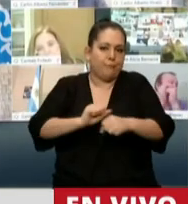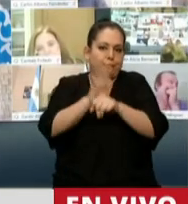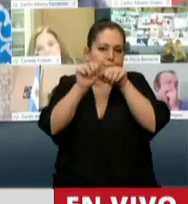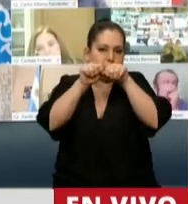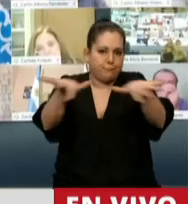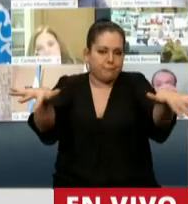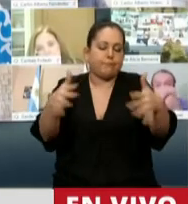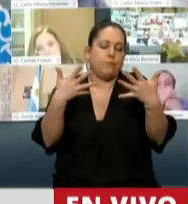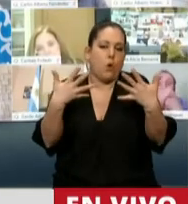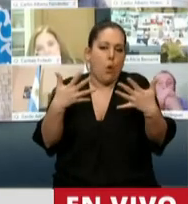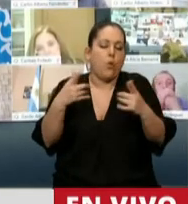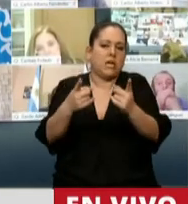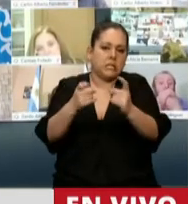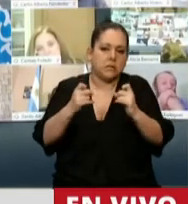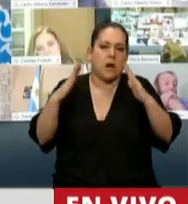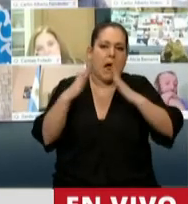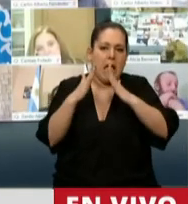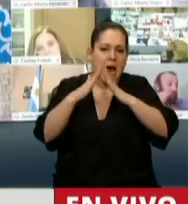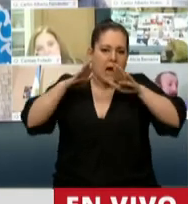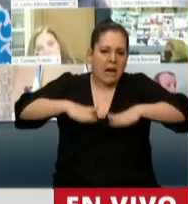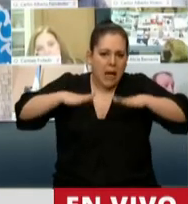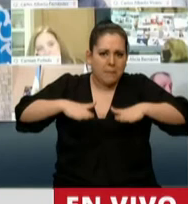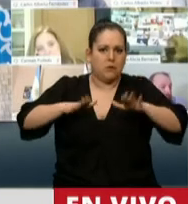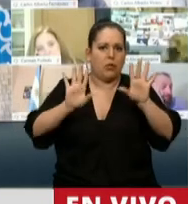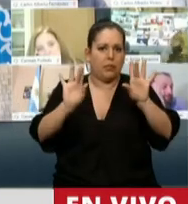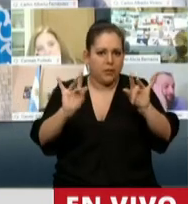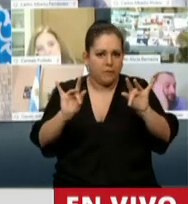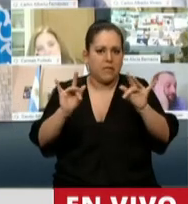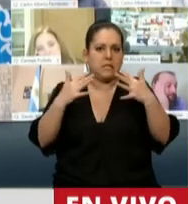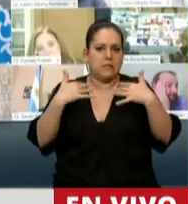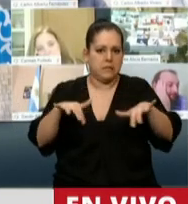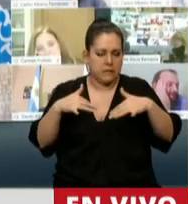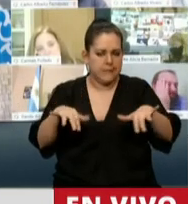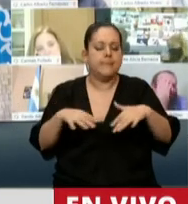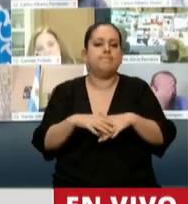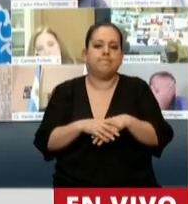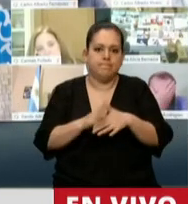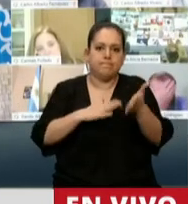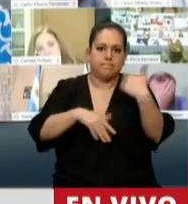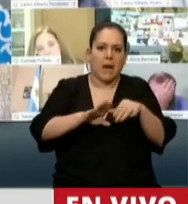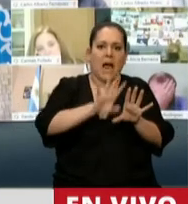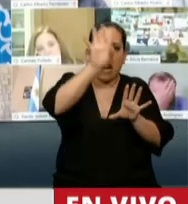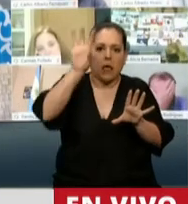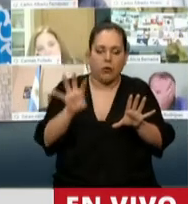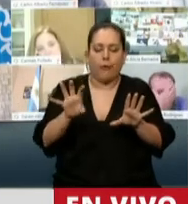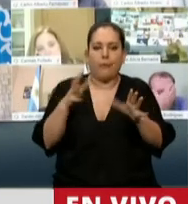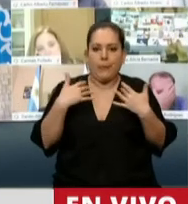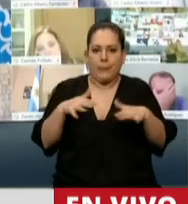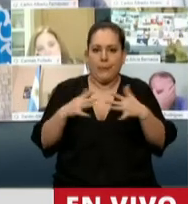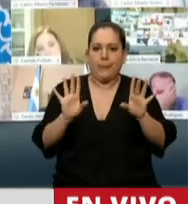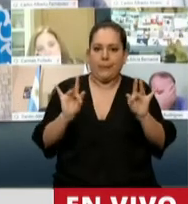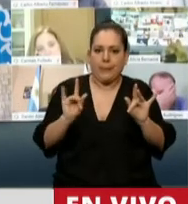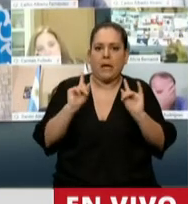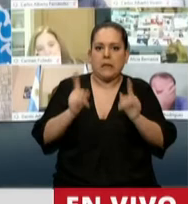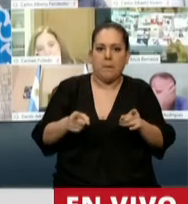en este tiempo de aislamiento tan prolongado y duro, sobre todo en algunas regiones del país y para algunos sectores